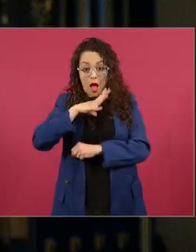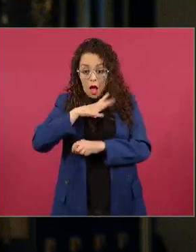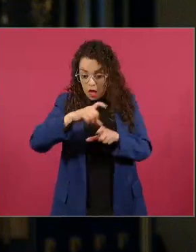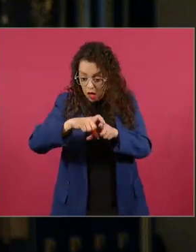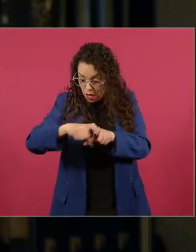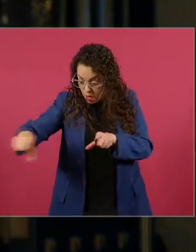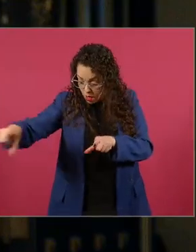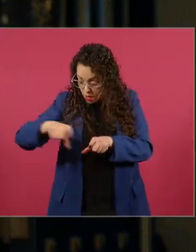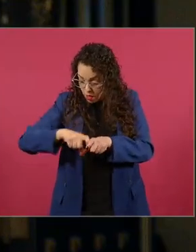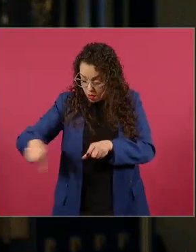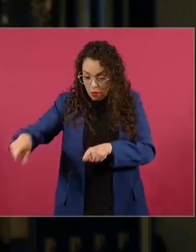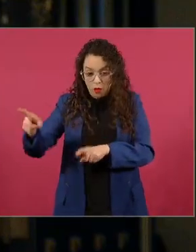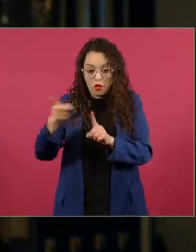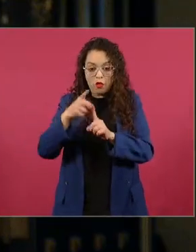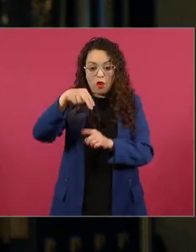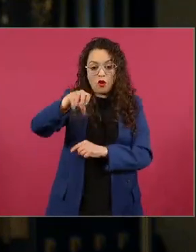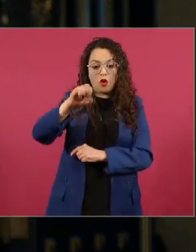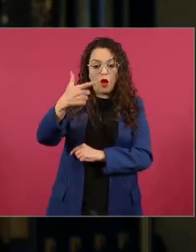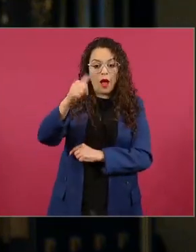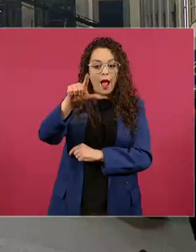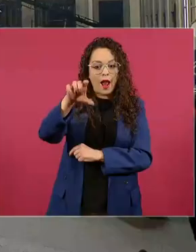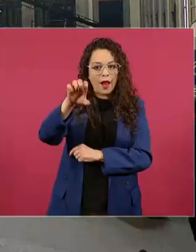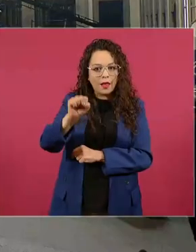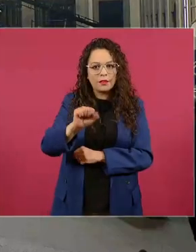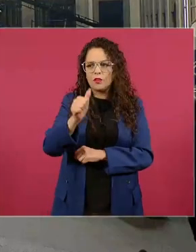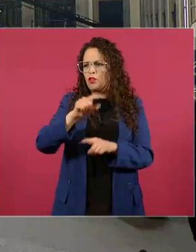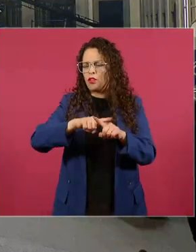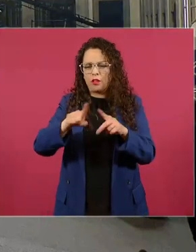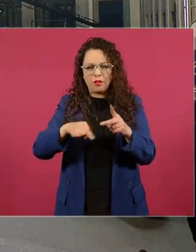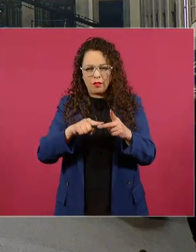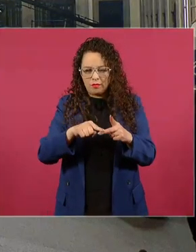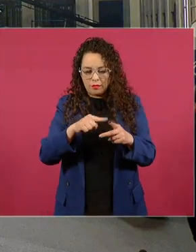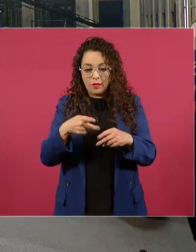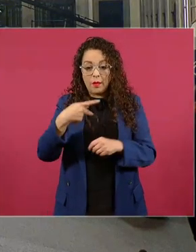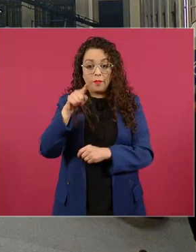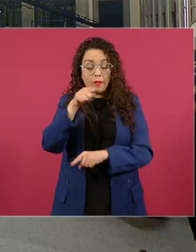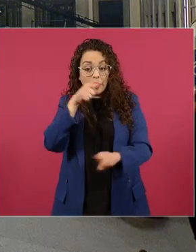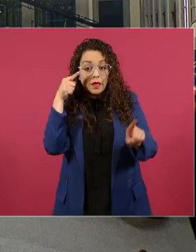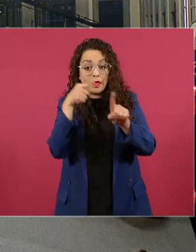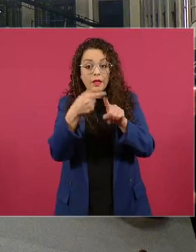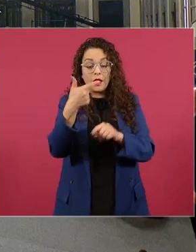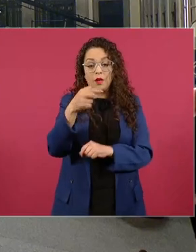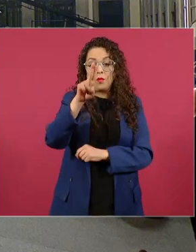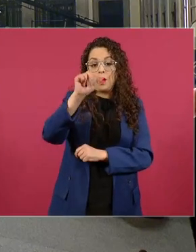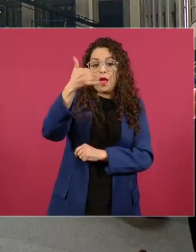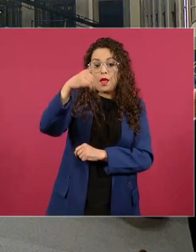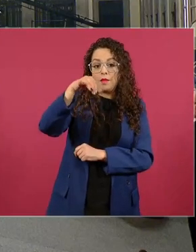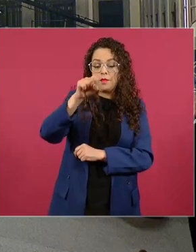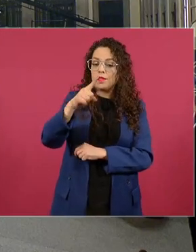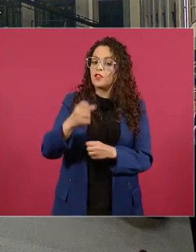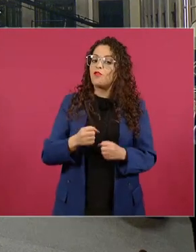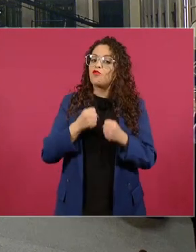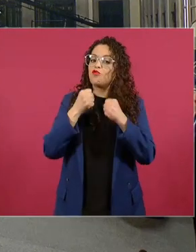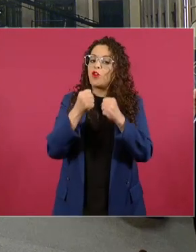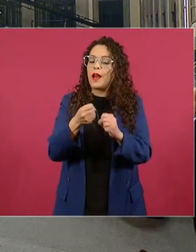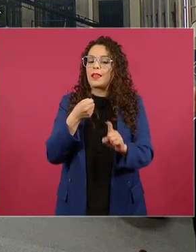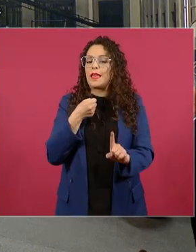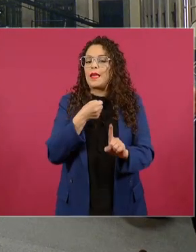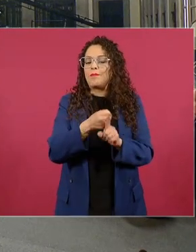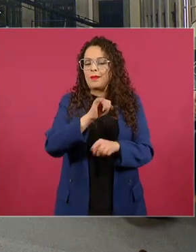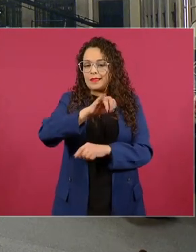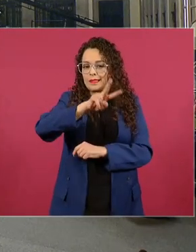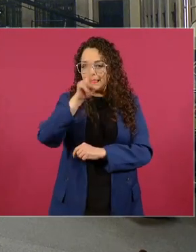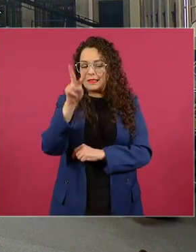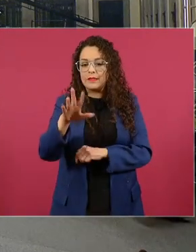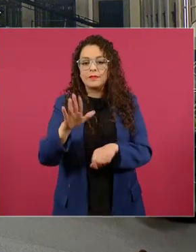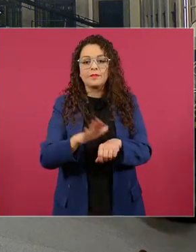en el área de Nogales y Muris pero el tema el tema de Guaymas naturalmente que tiene un impacto muy fuerte porque un efecto